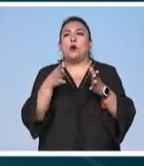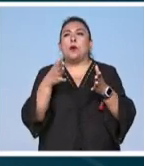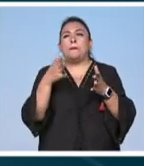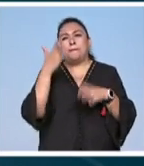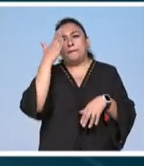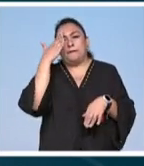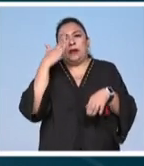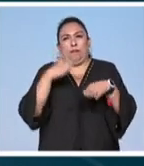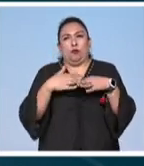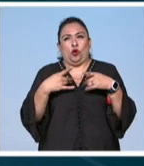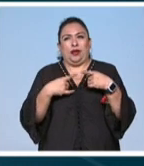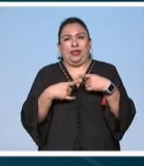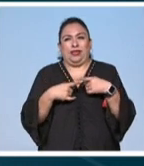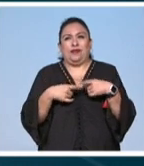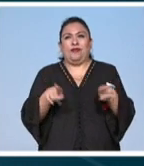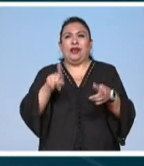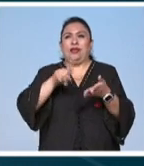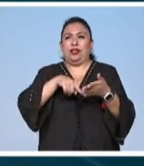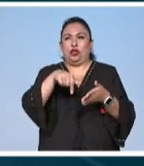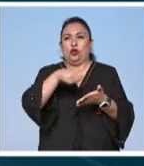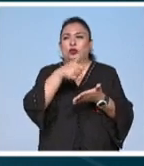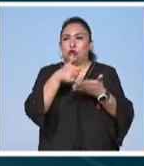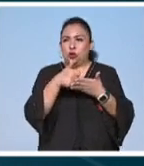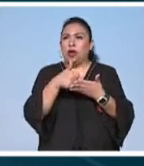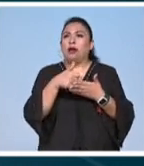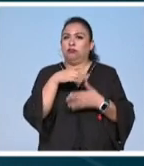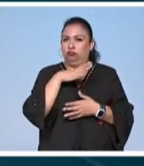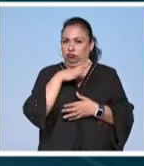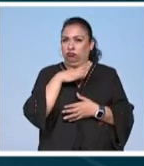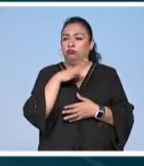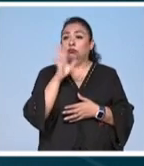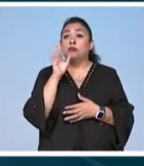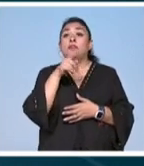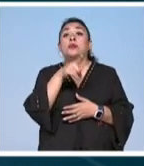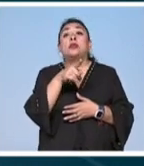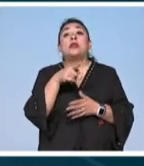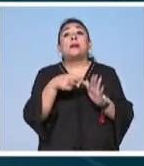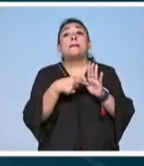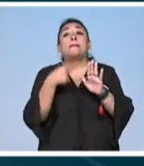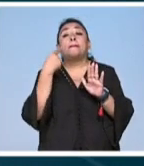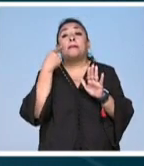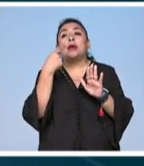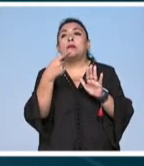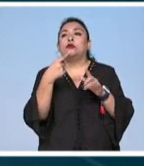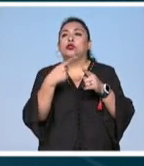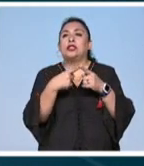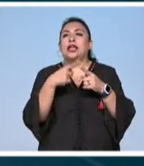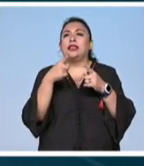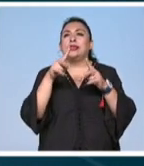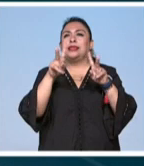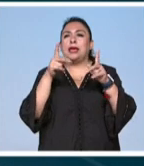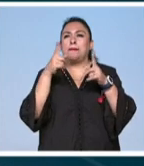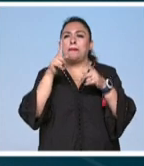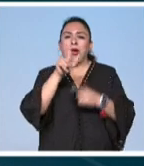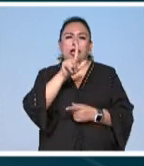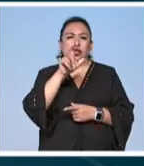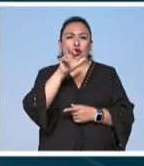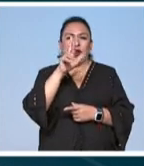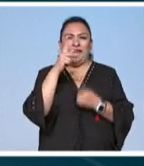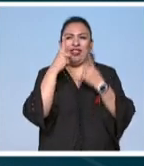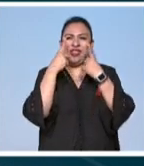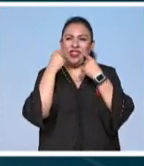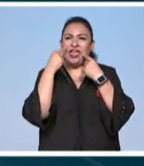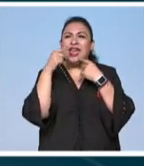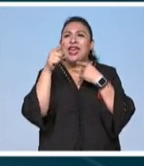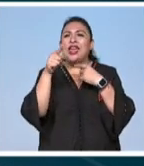memorias que está esta ciudad puede contener entre las que se exhiben se encuentra lloradero del artista rolando flores